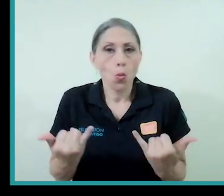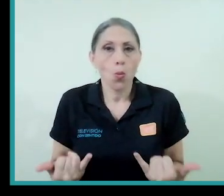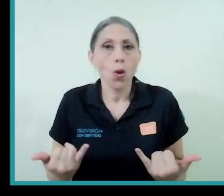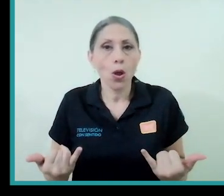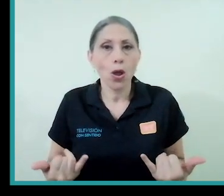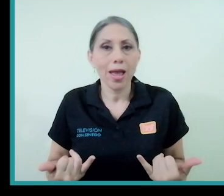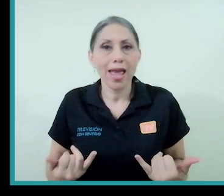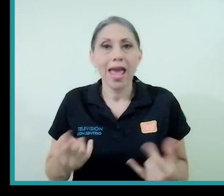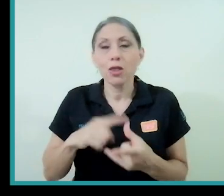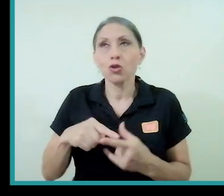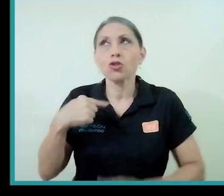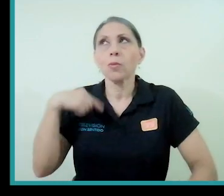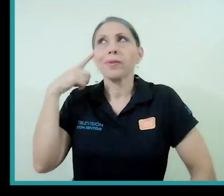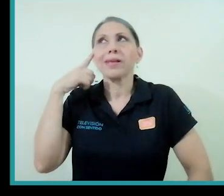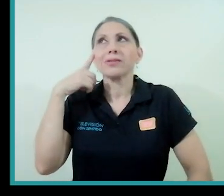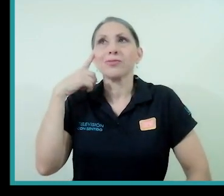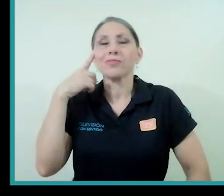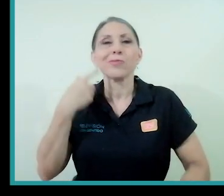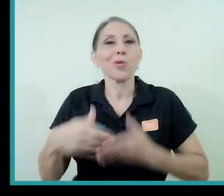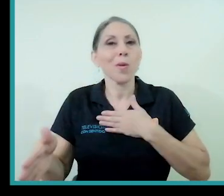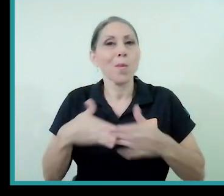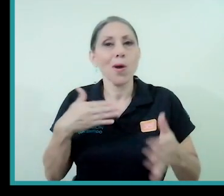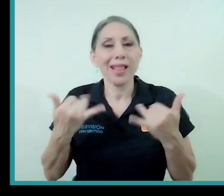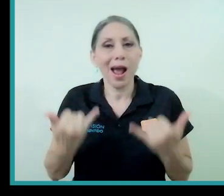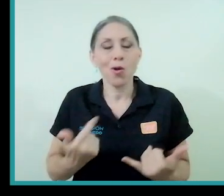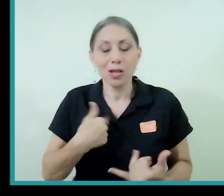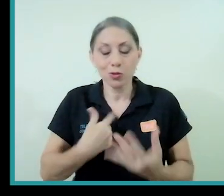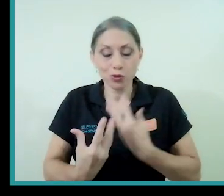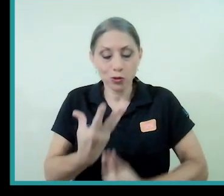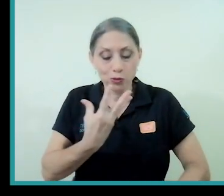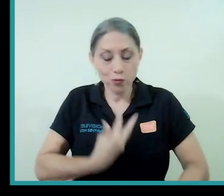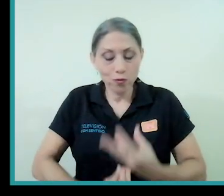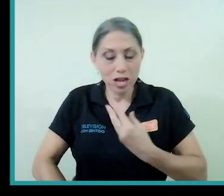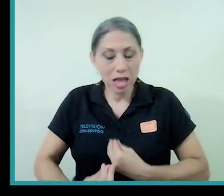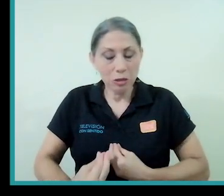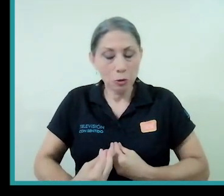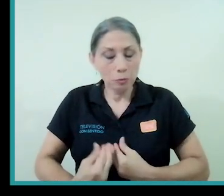yo me consuelo pensando que aunque esté sufriendo ahora porque estoy sufriendo